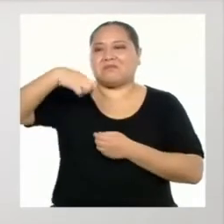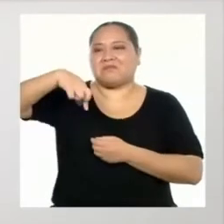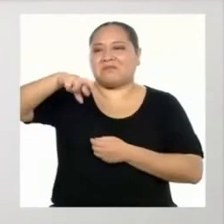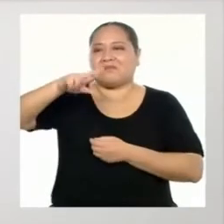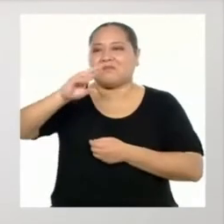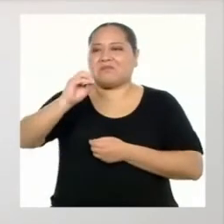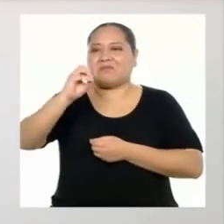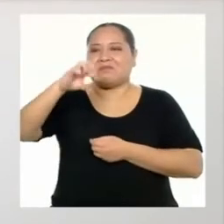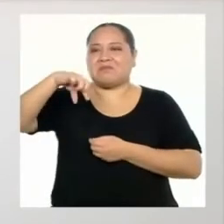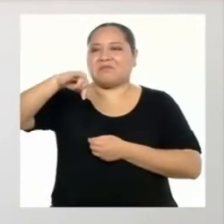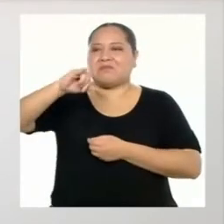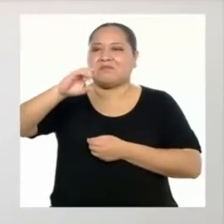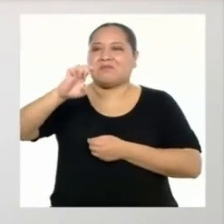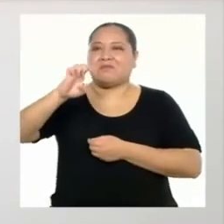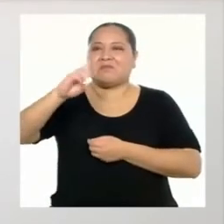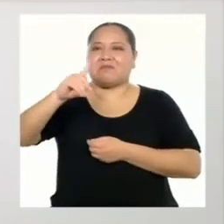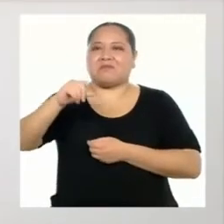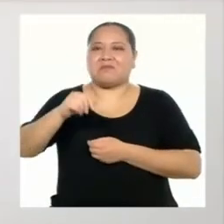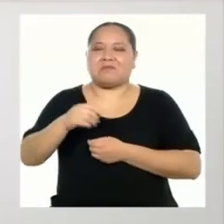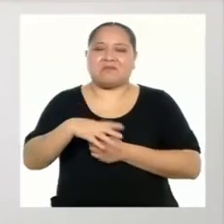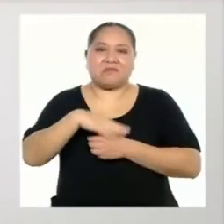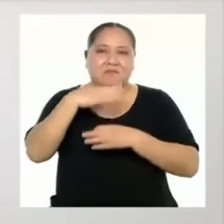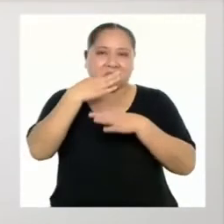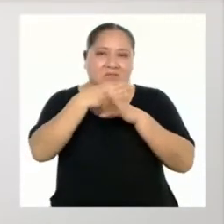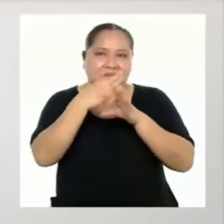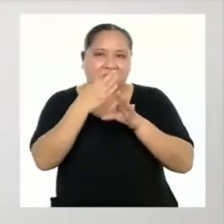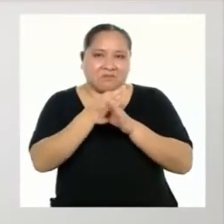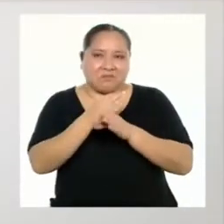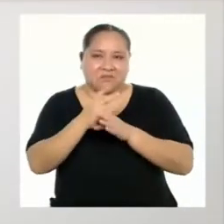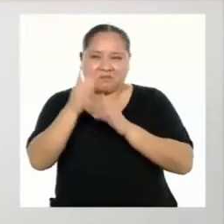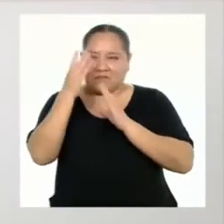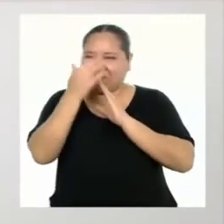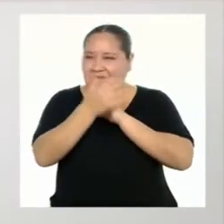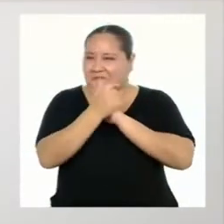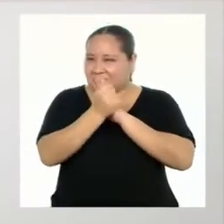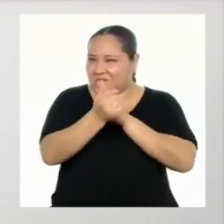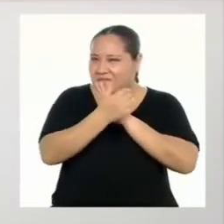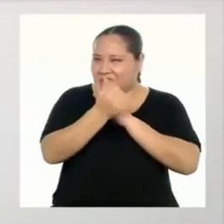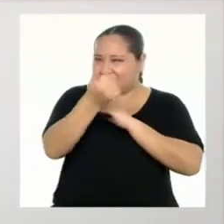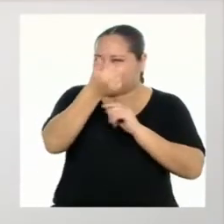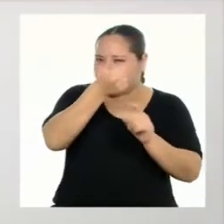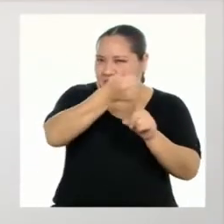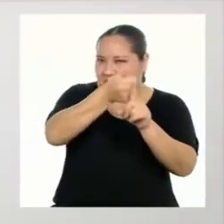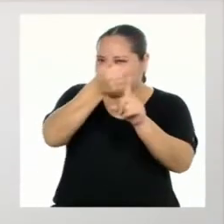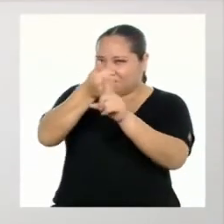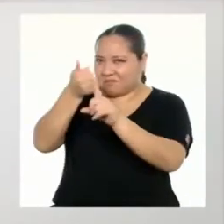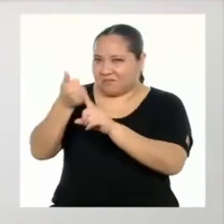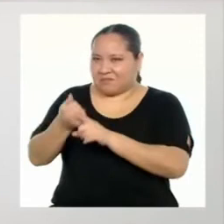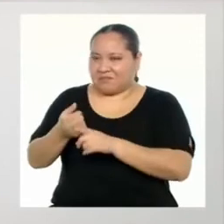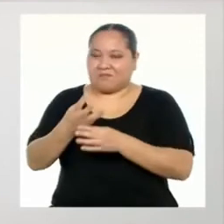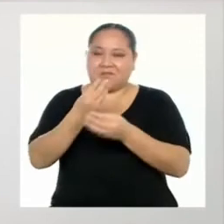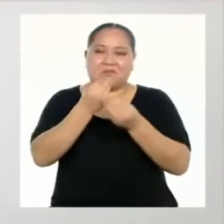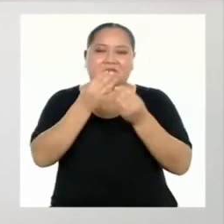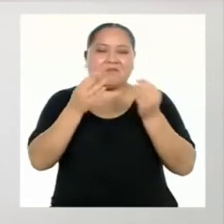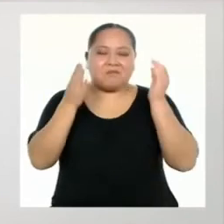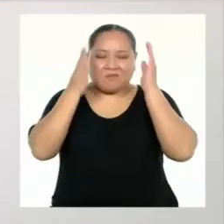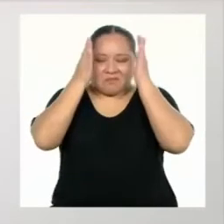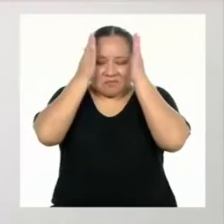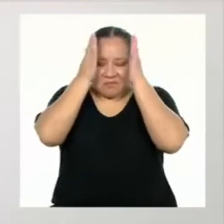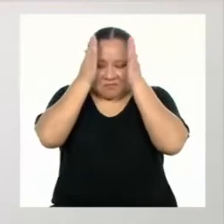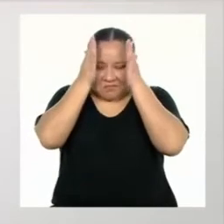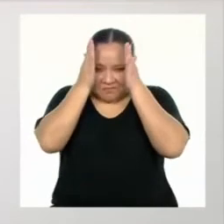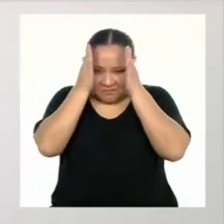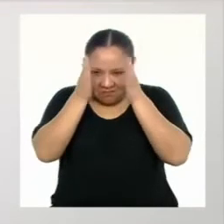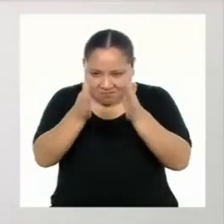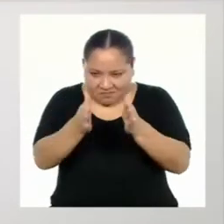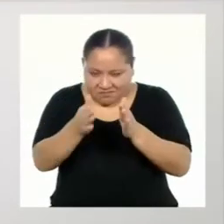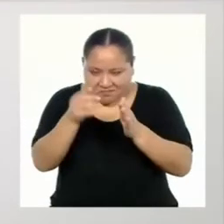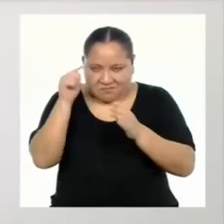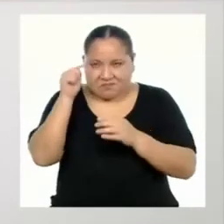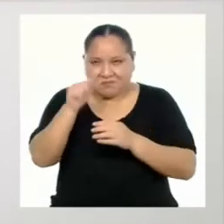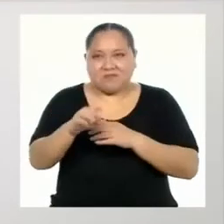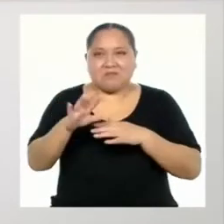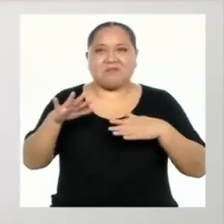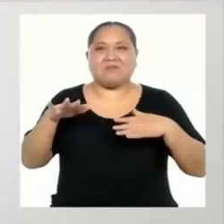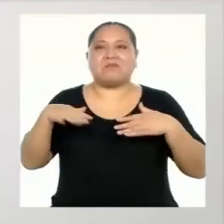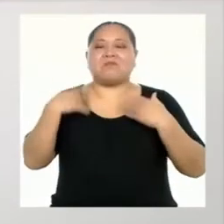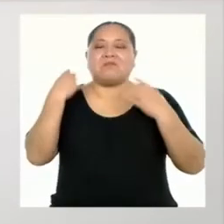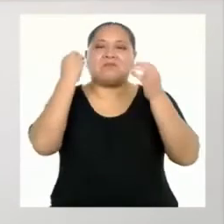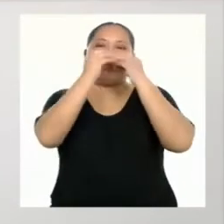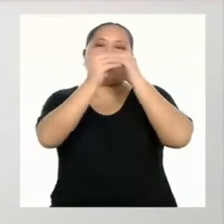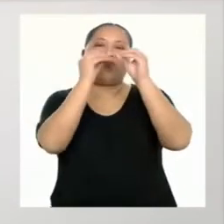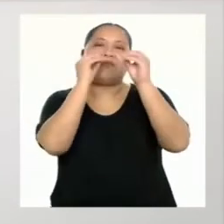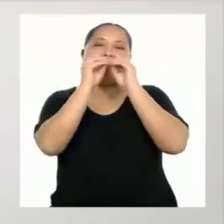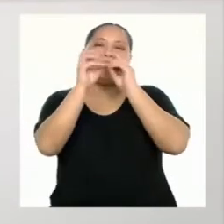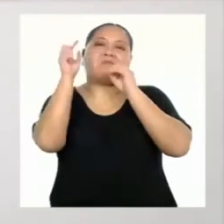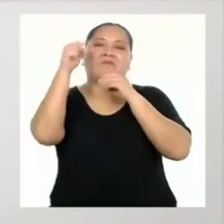propiedades, las estrategias, nuestras habilidades y mucha, pero mucha concentración para